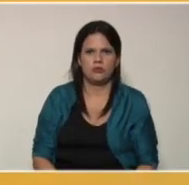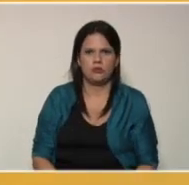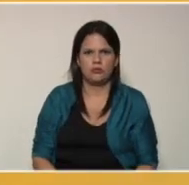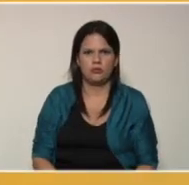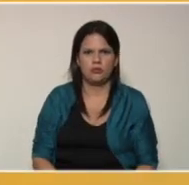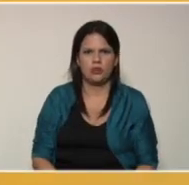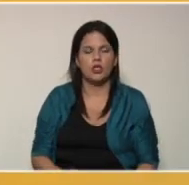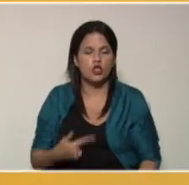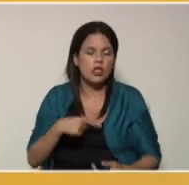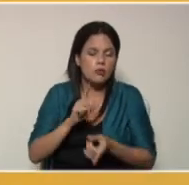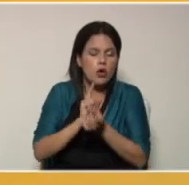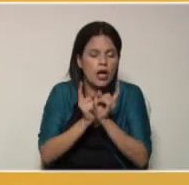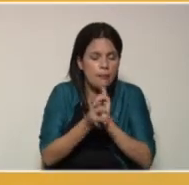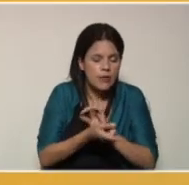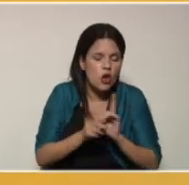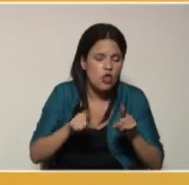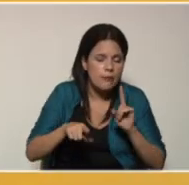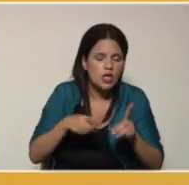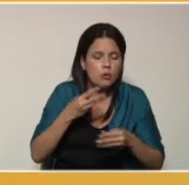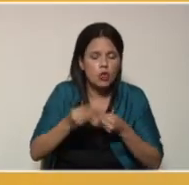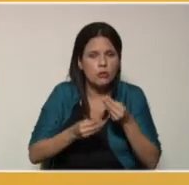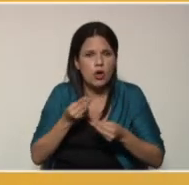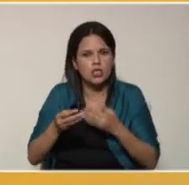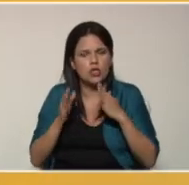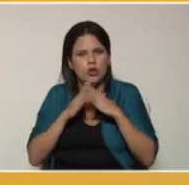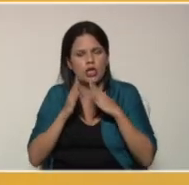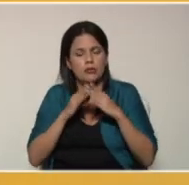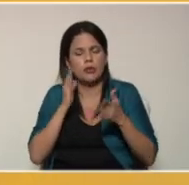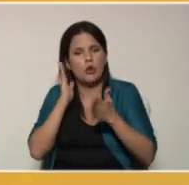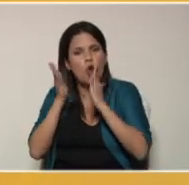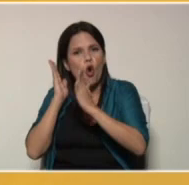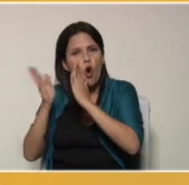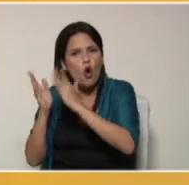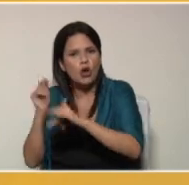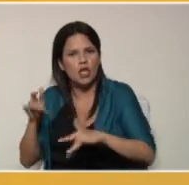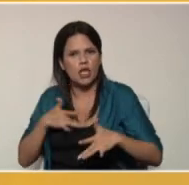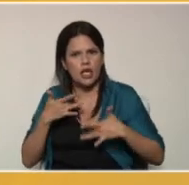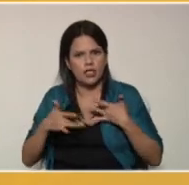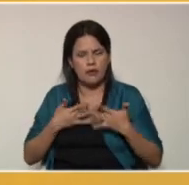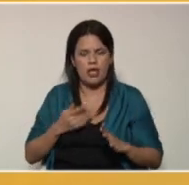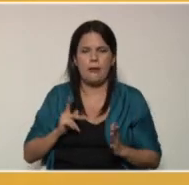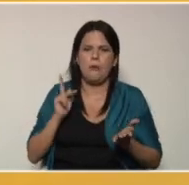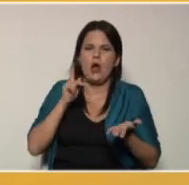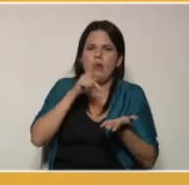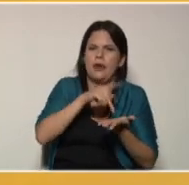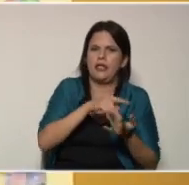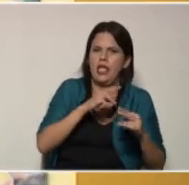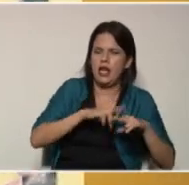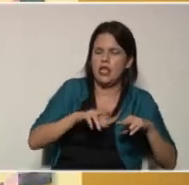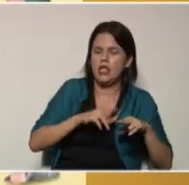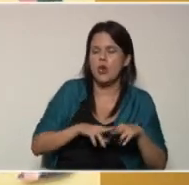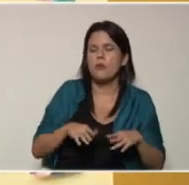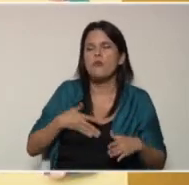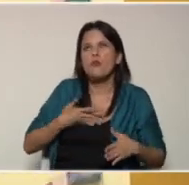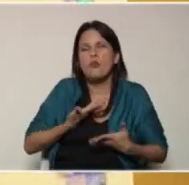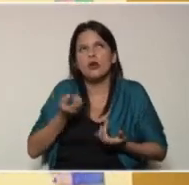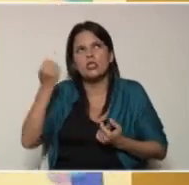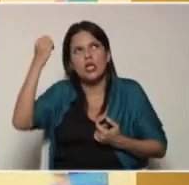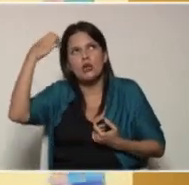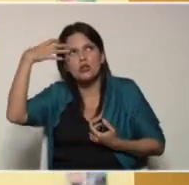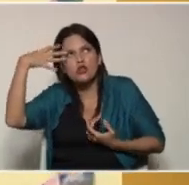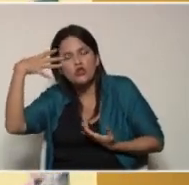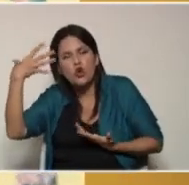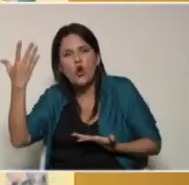realizando en casa, solo que vamos a tener un orden de esa rutina. Vamos a levantar al niño, pues salió el sol, hay que